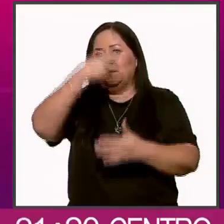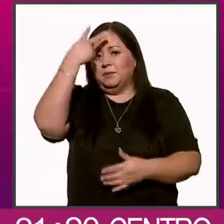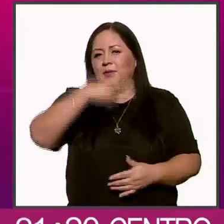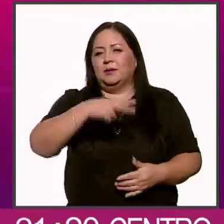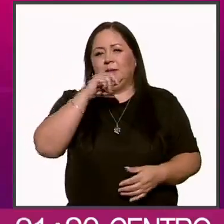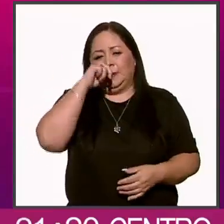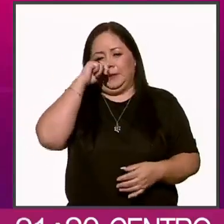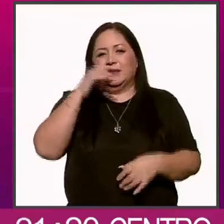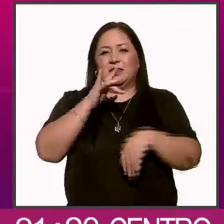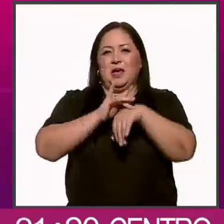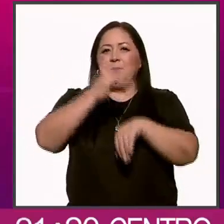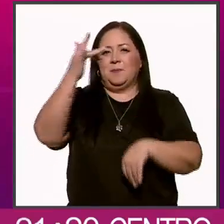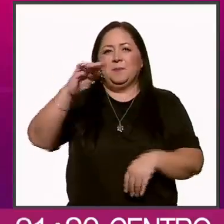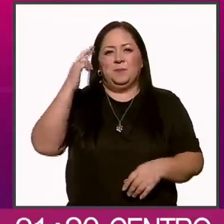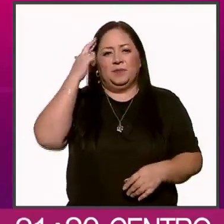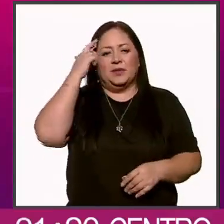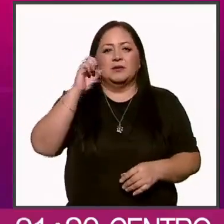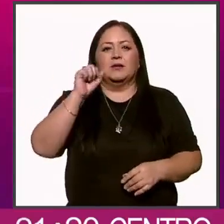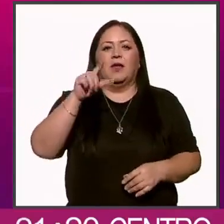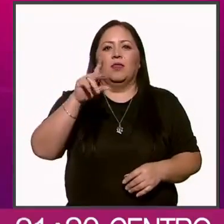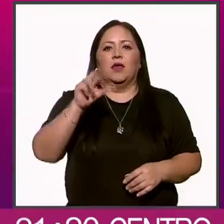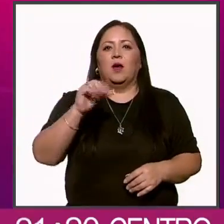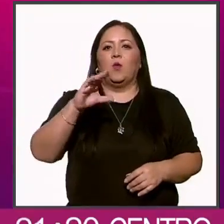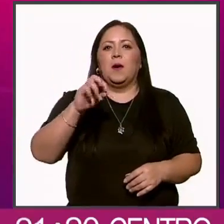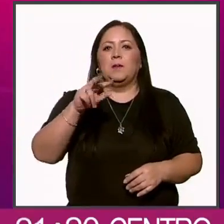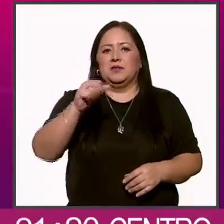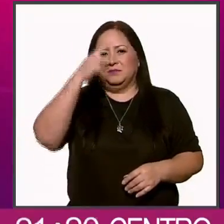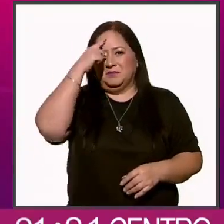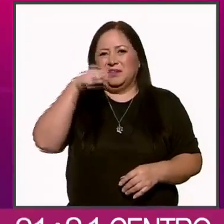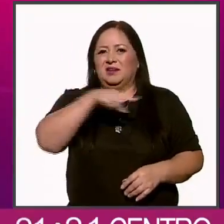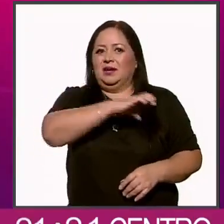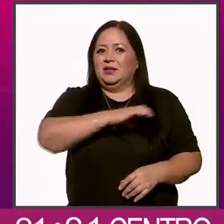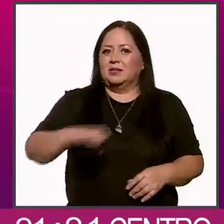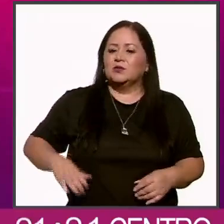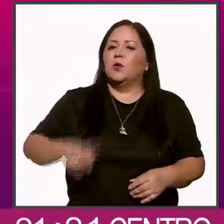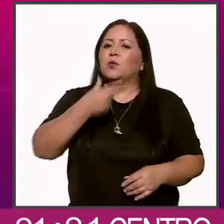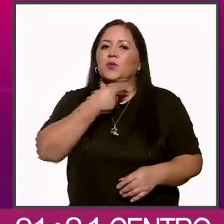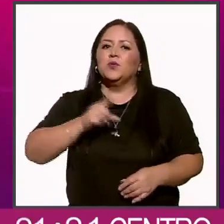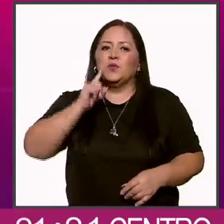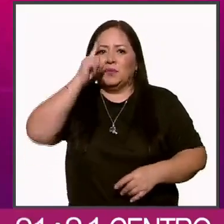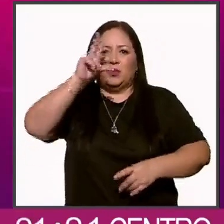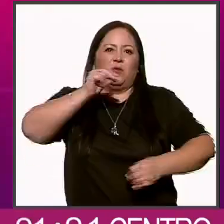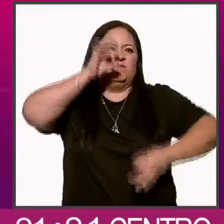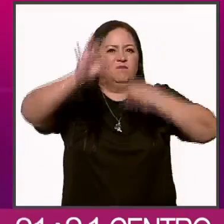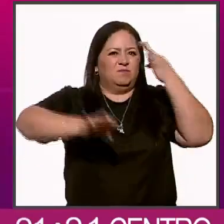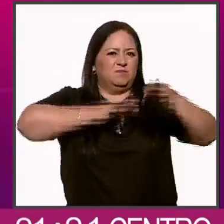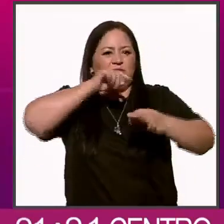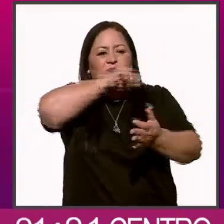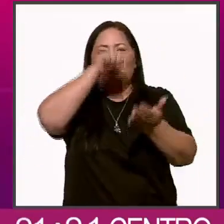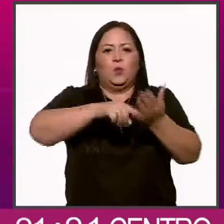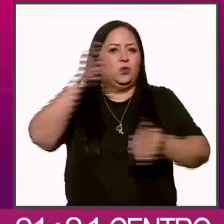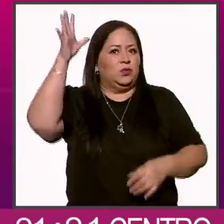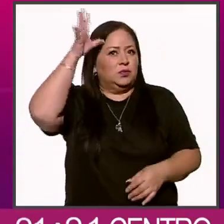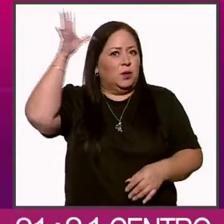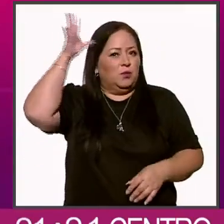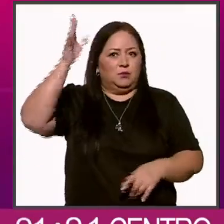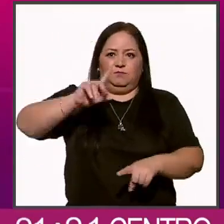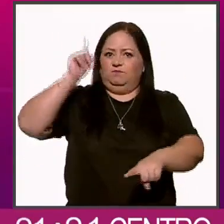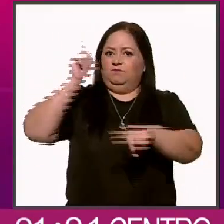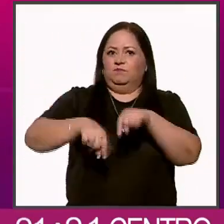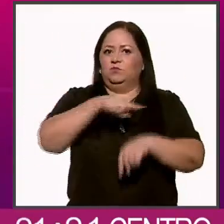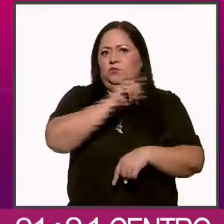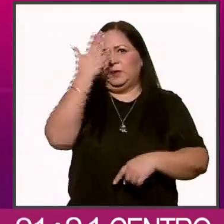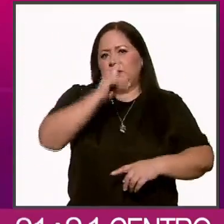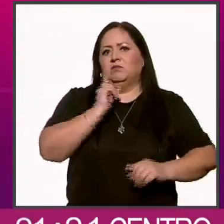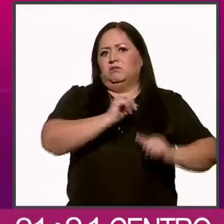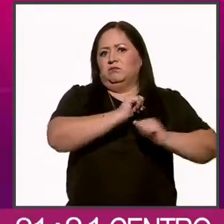El bloque diamante que anunció Sandra Cuevas para impedir que candidatos y candidatas hagan campaña en la demarcación Cuauhtémoc, que ella